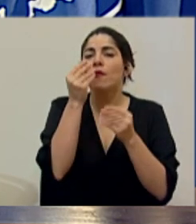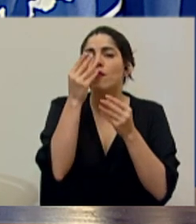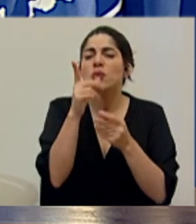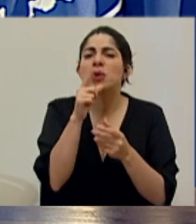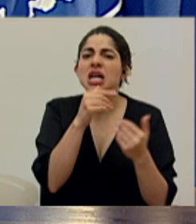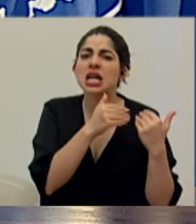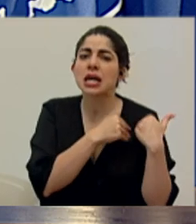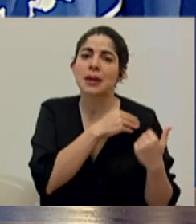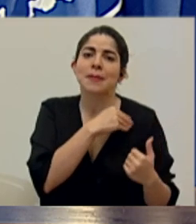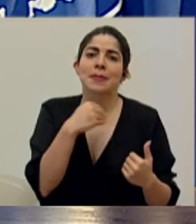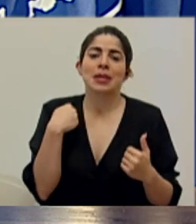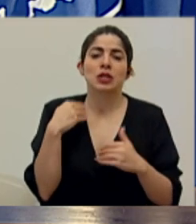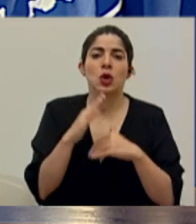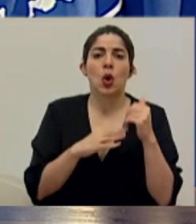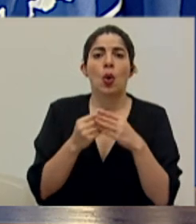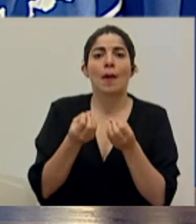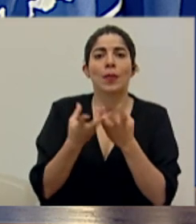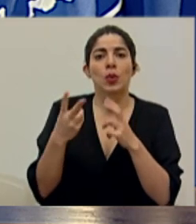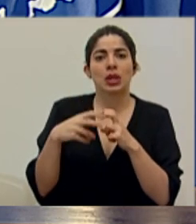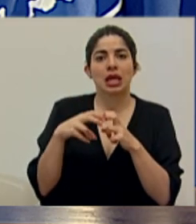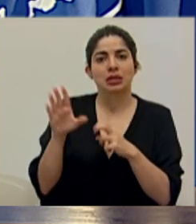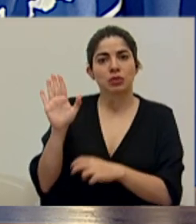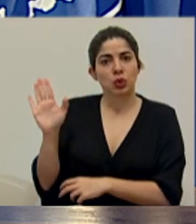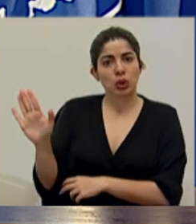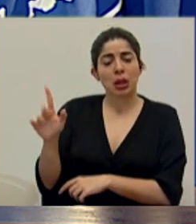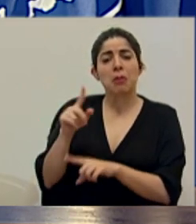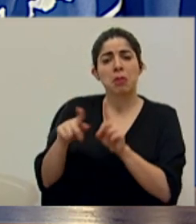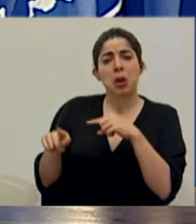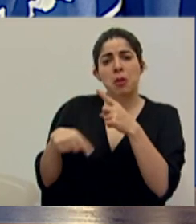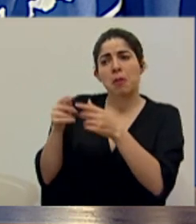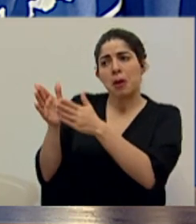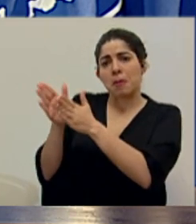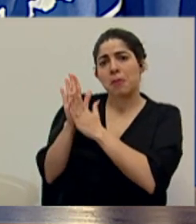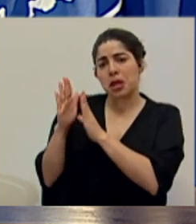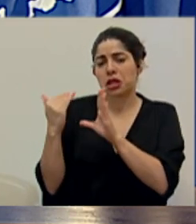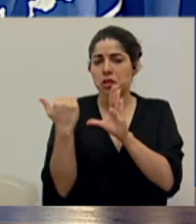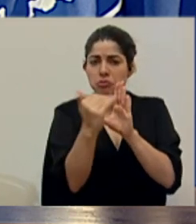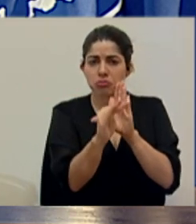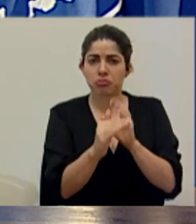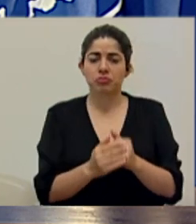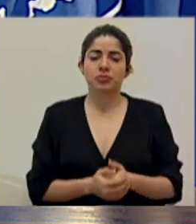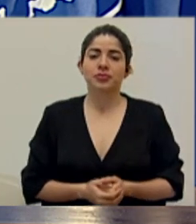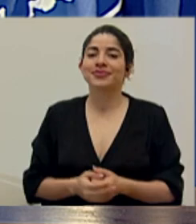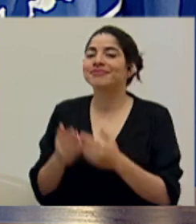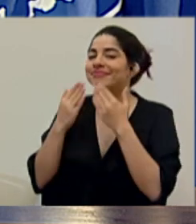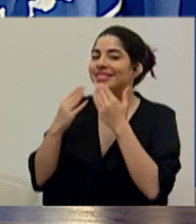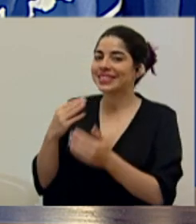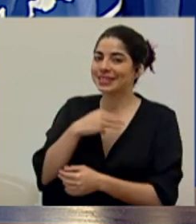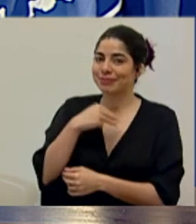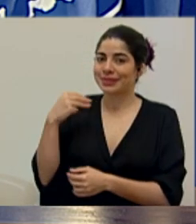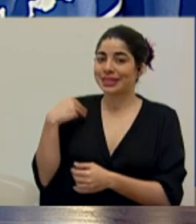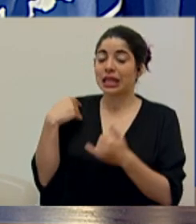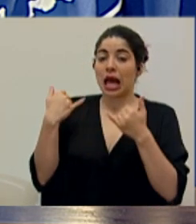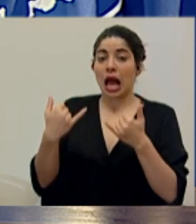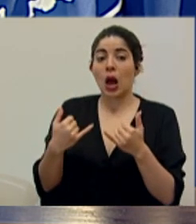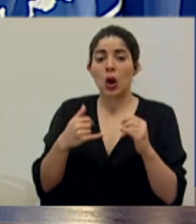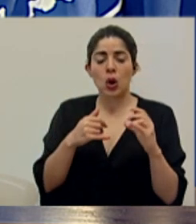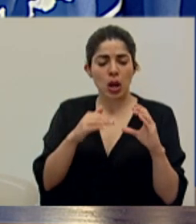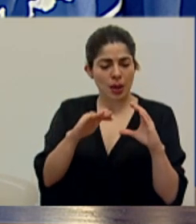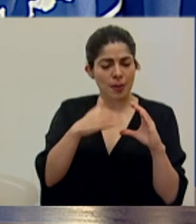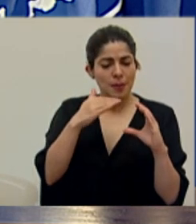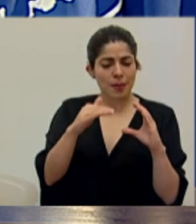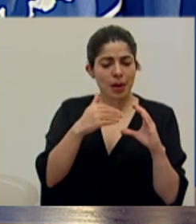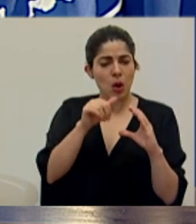maneja el Ministerio de Obras Públicas y Transportes, pero lo solicitaremos y se lo haremos llegar. Muchas gracias, señor Ministro. Continúan llegándonos